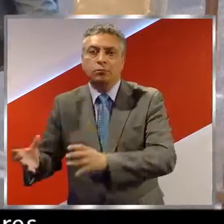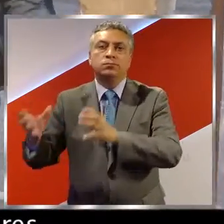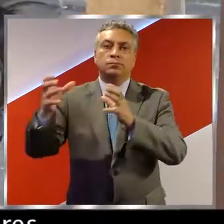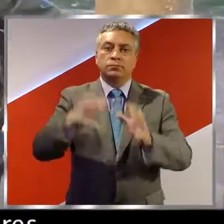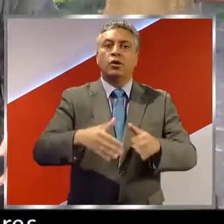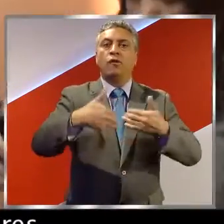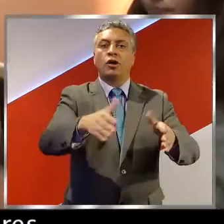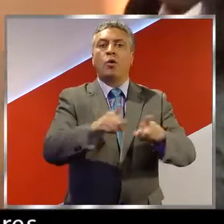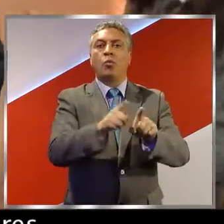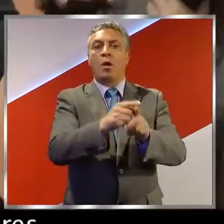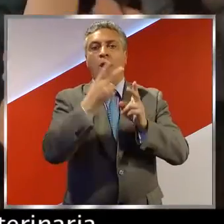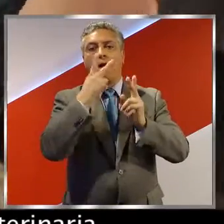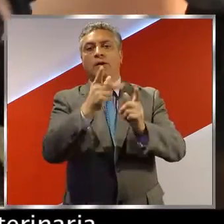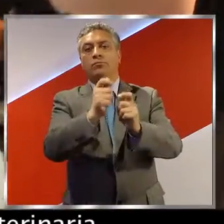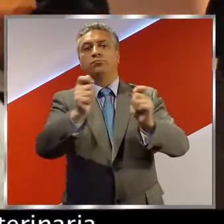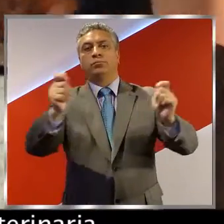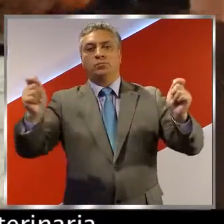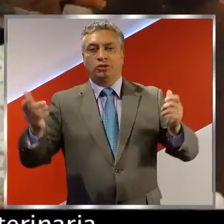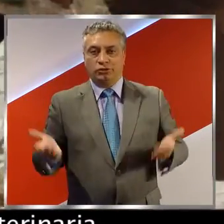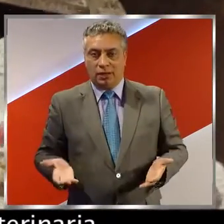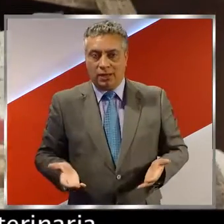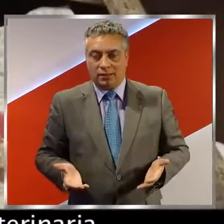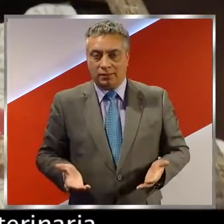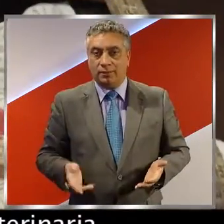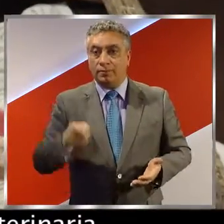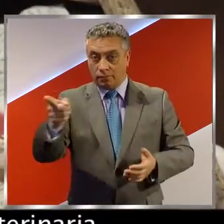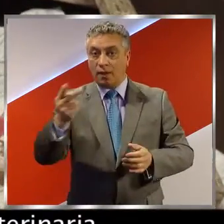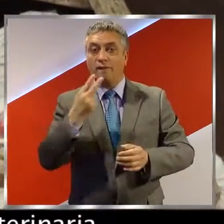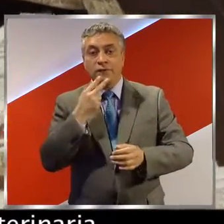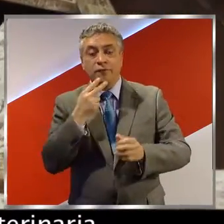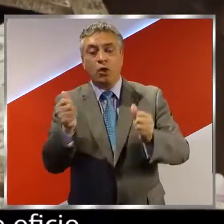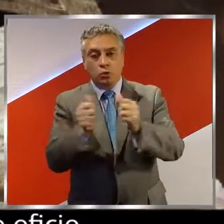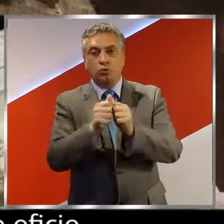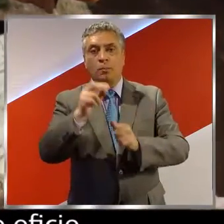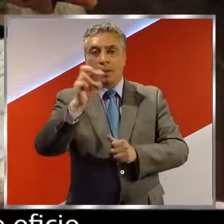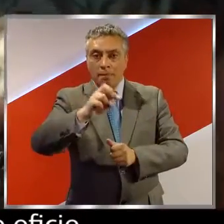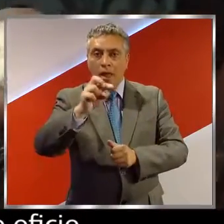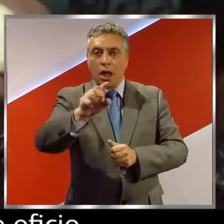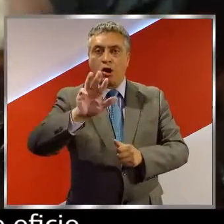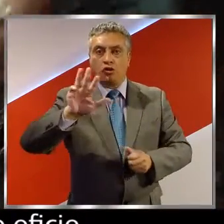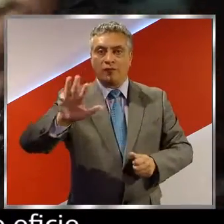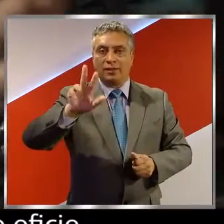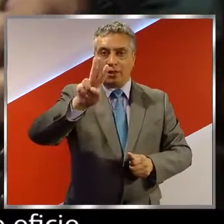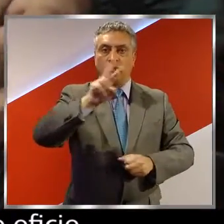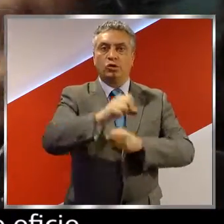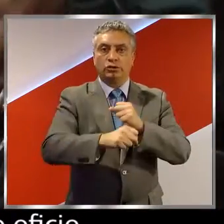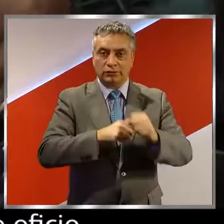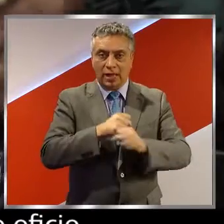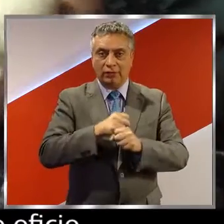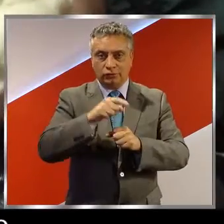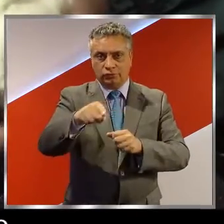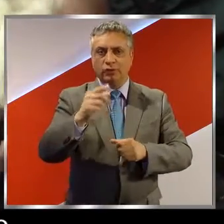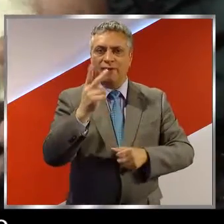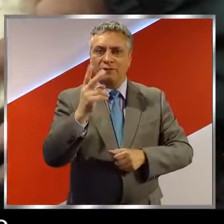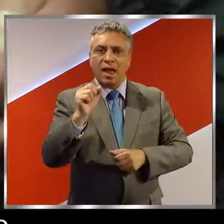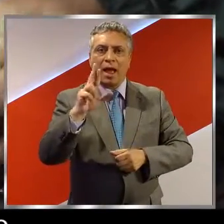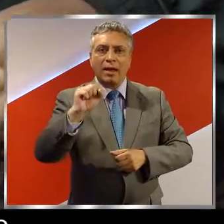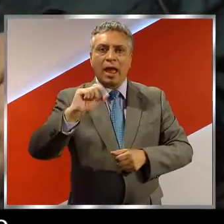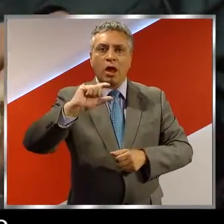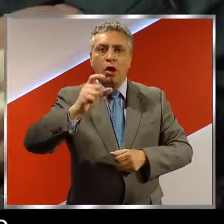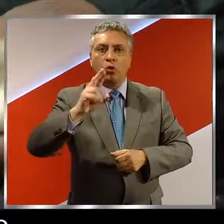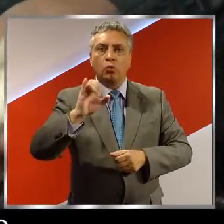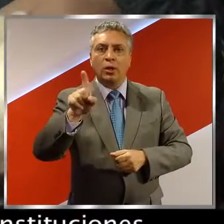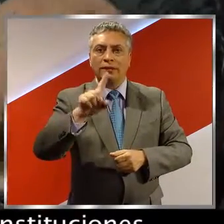a 8 kilómetros de Linares. Atrás quedó la técnico veterinaria, ahora trabaja en su nuevo oficio. Estoy muy